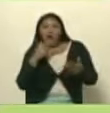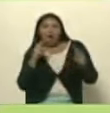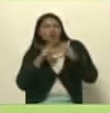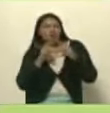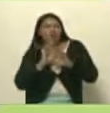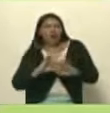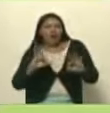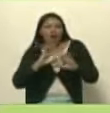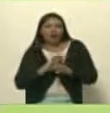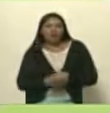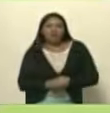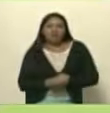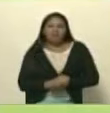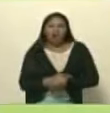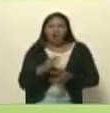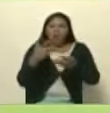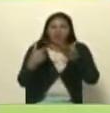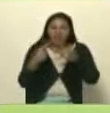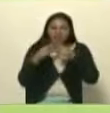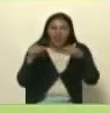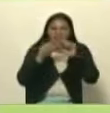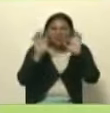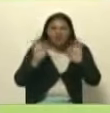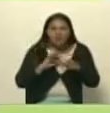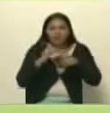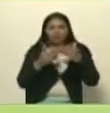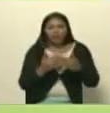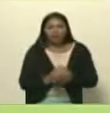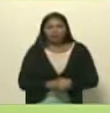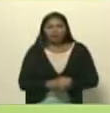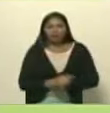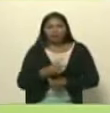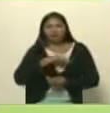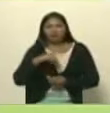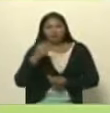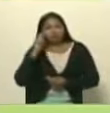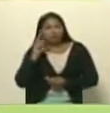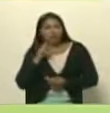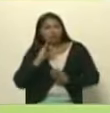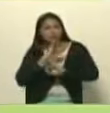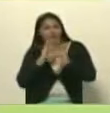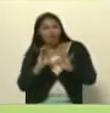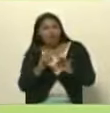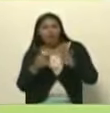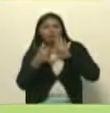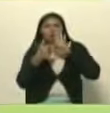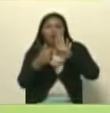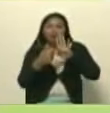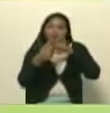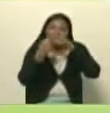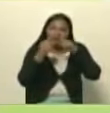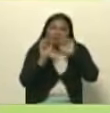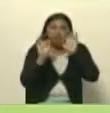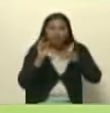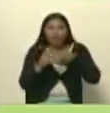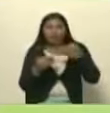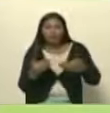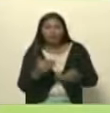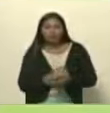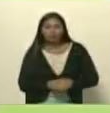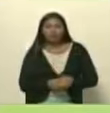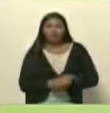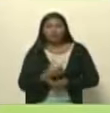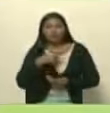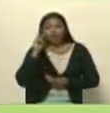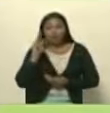una dimensión de concepto y eso muestra otro camino digamos tanto en